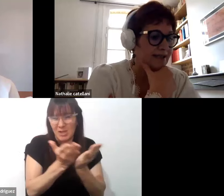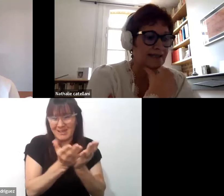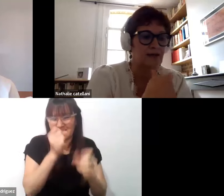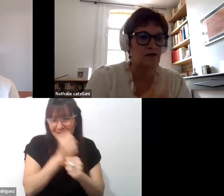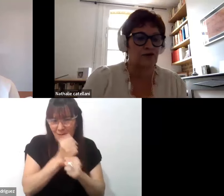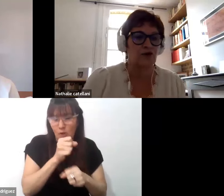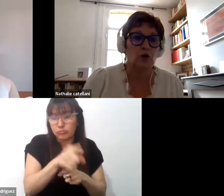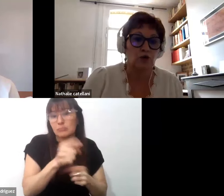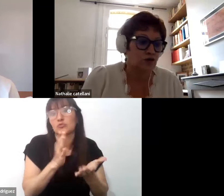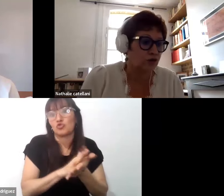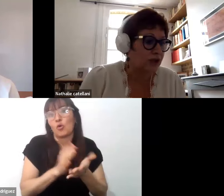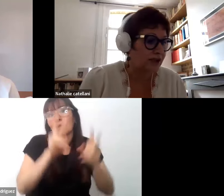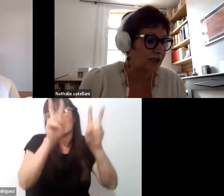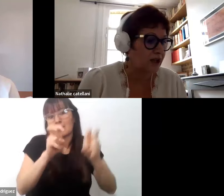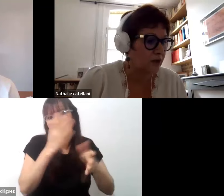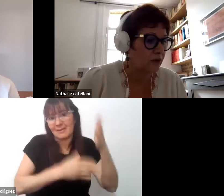discapacidades,